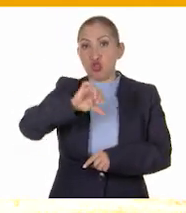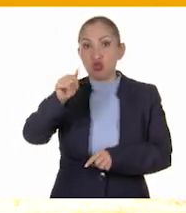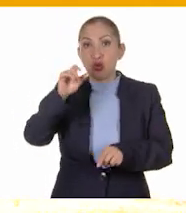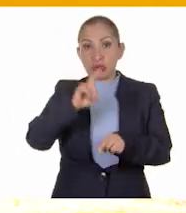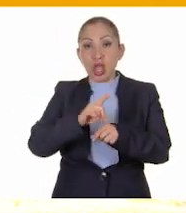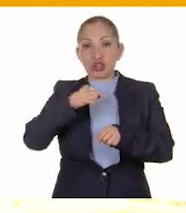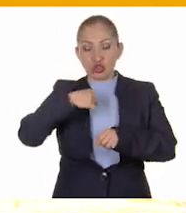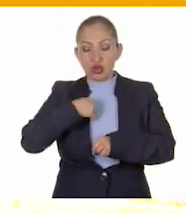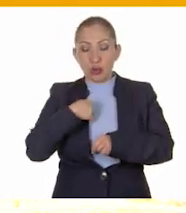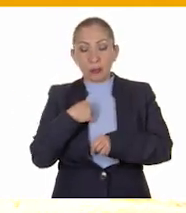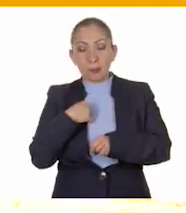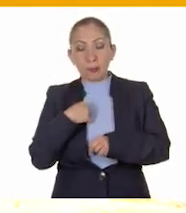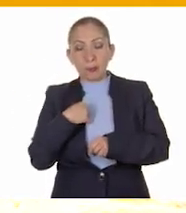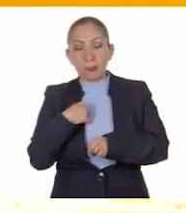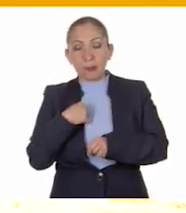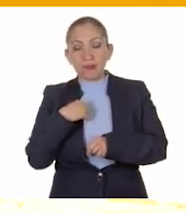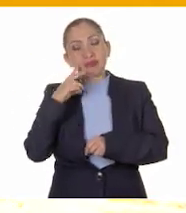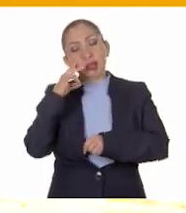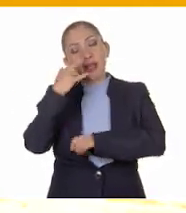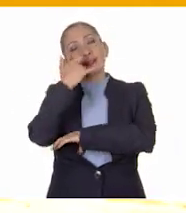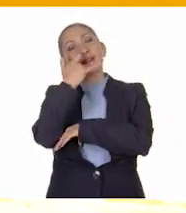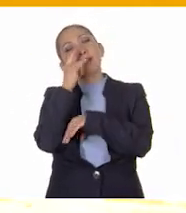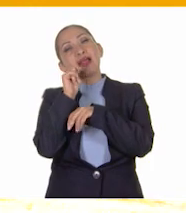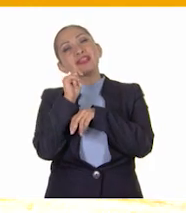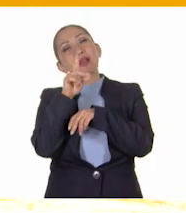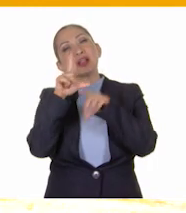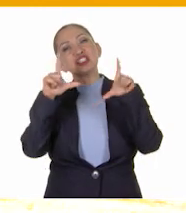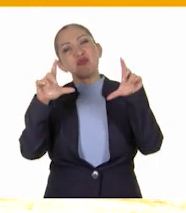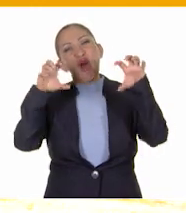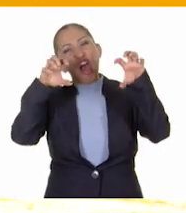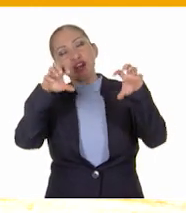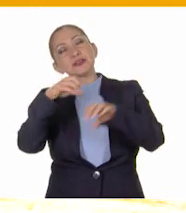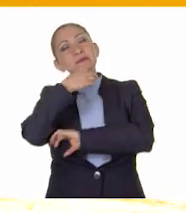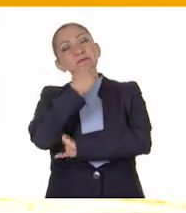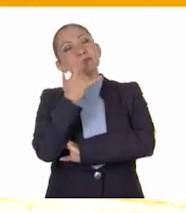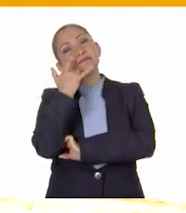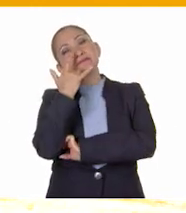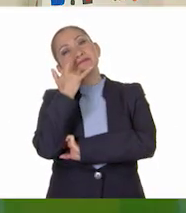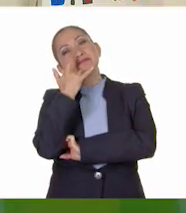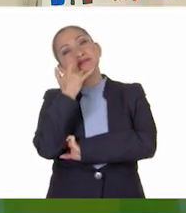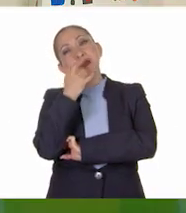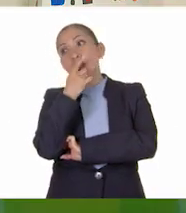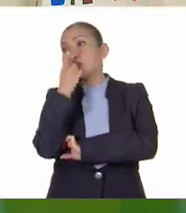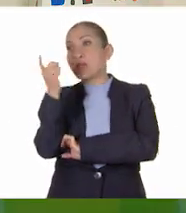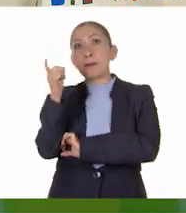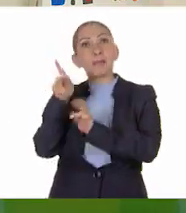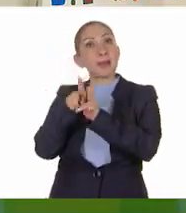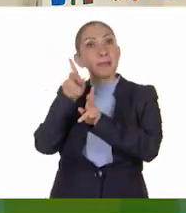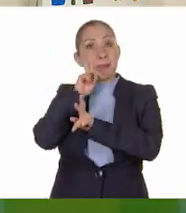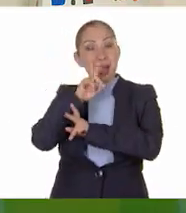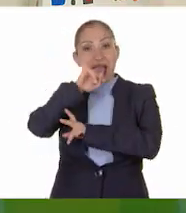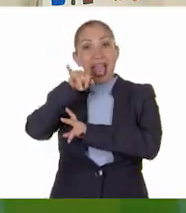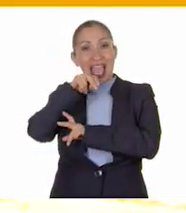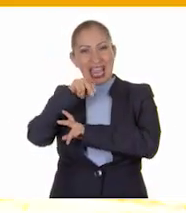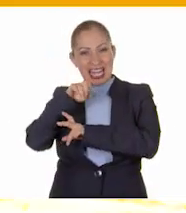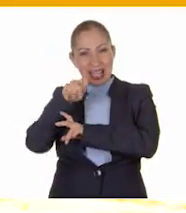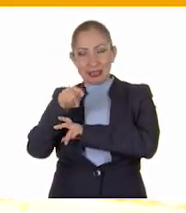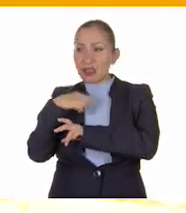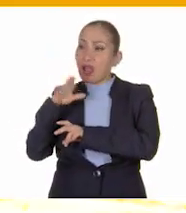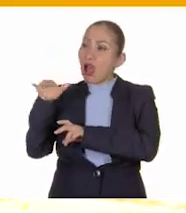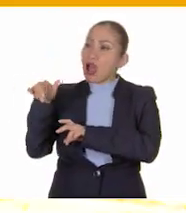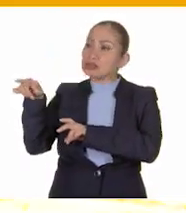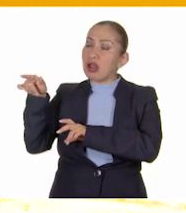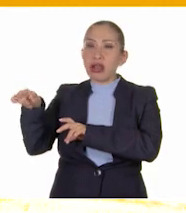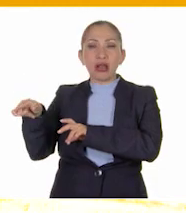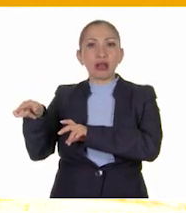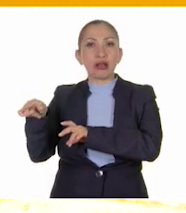otro día estaba yo, pues, viendo una película de monstruos y le conté a mi prima Janet, pues, a ella